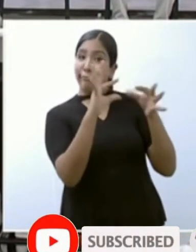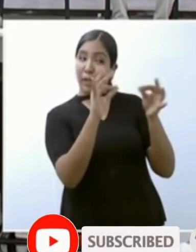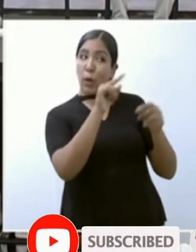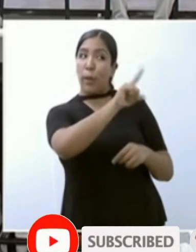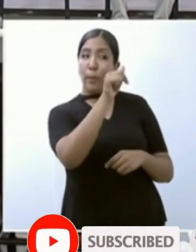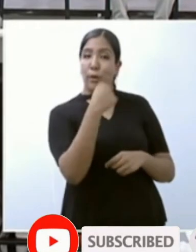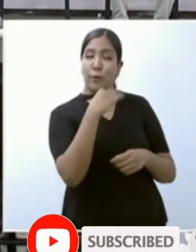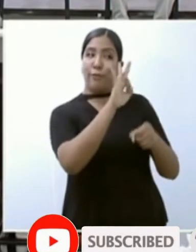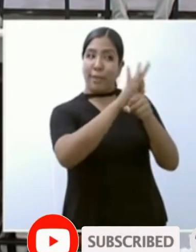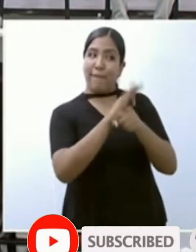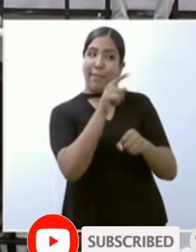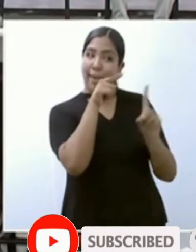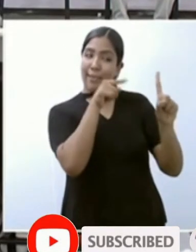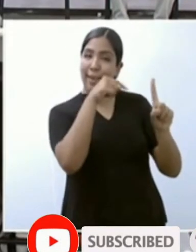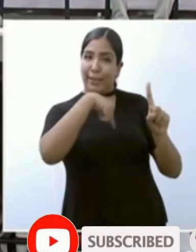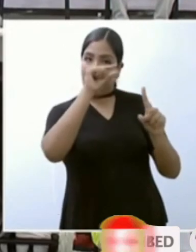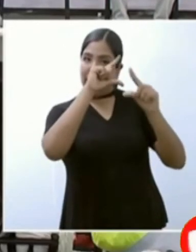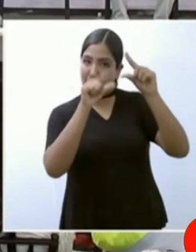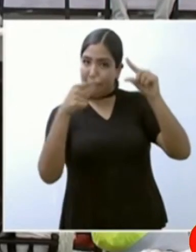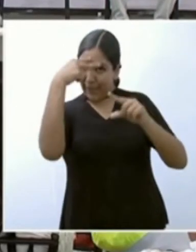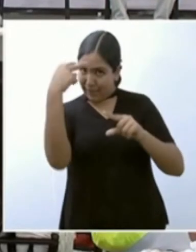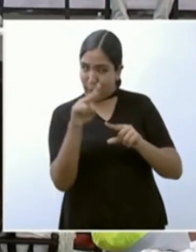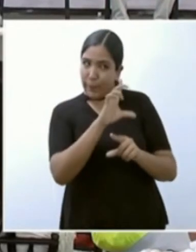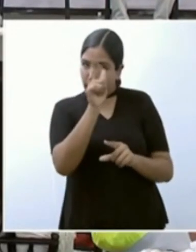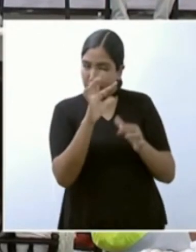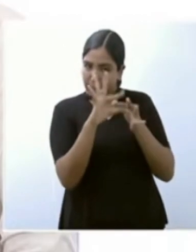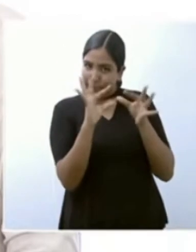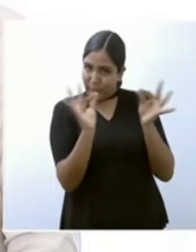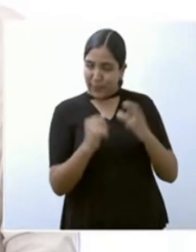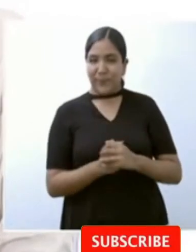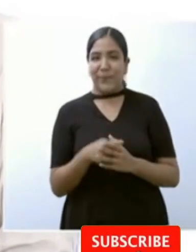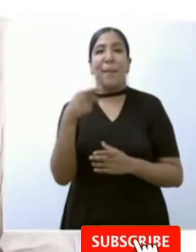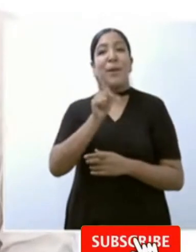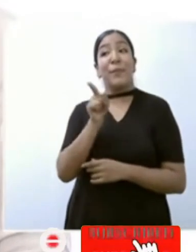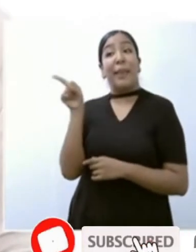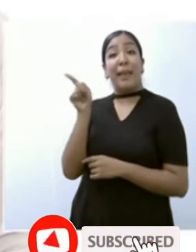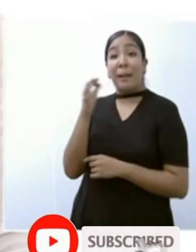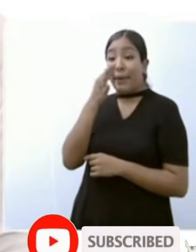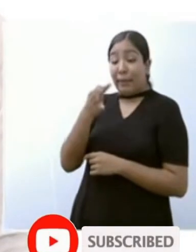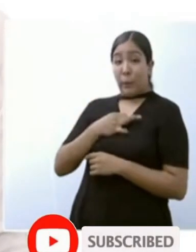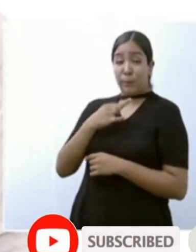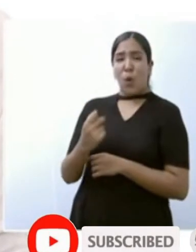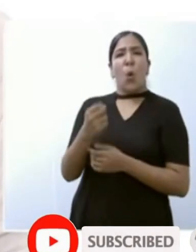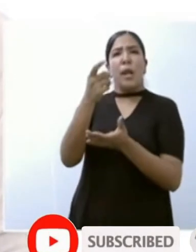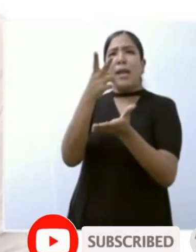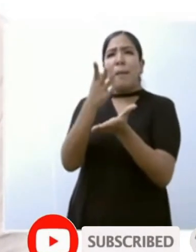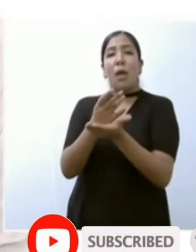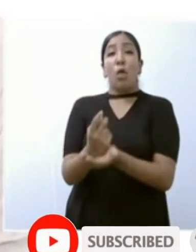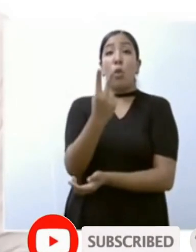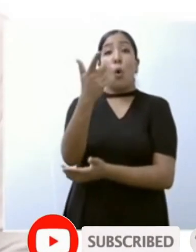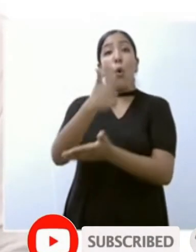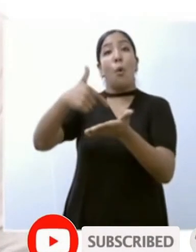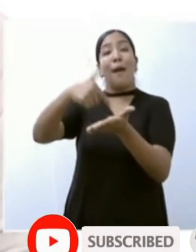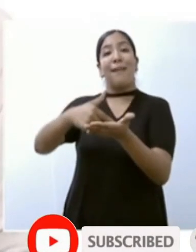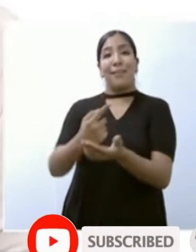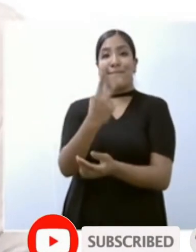en México dice hay dos sitios este Brasil y México ah